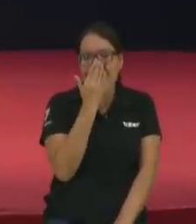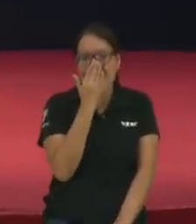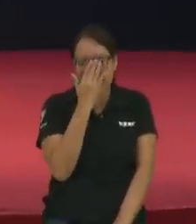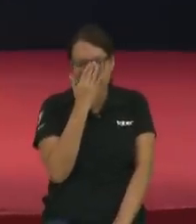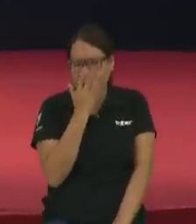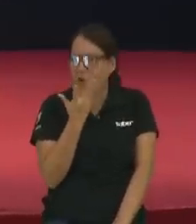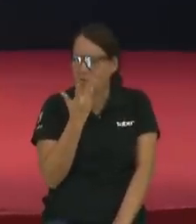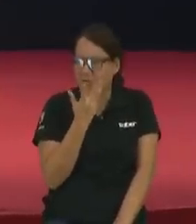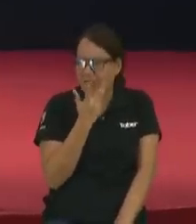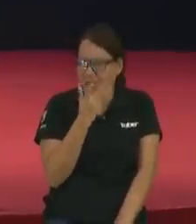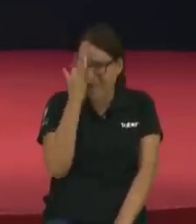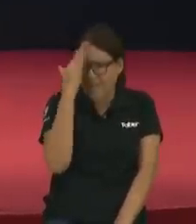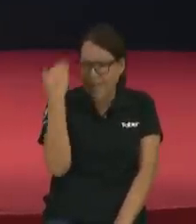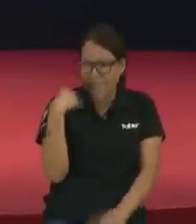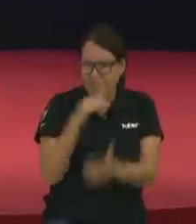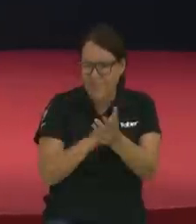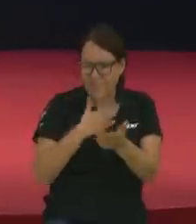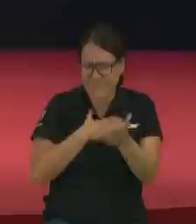como que mi mujer dije